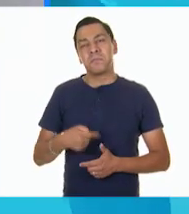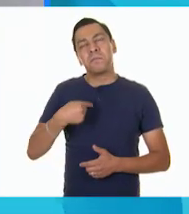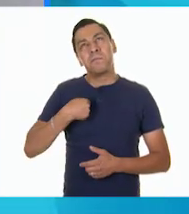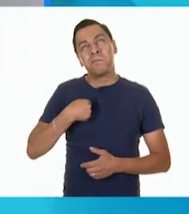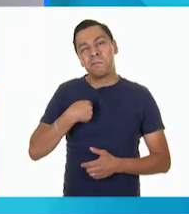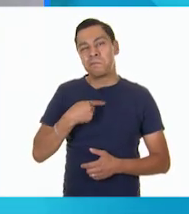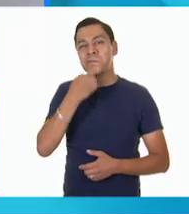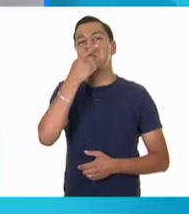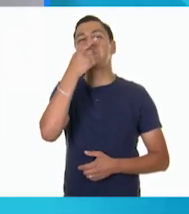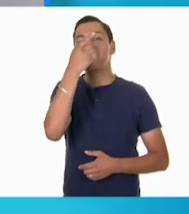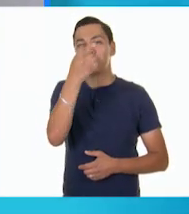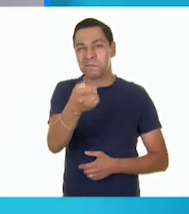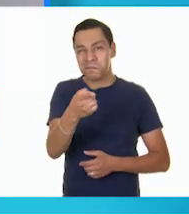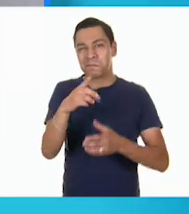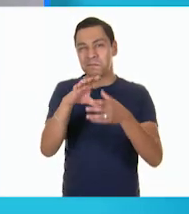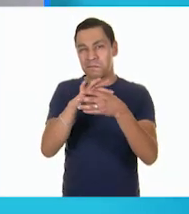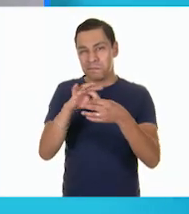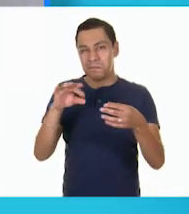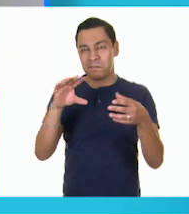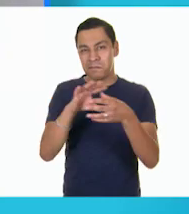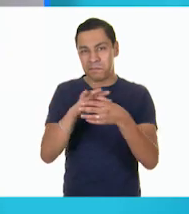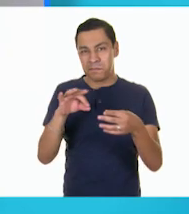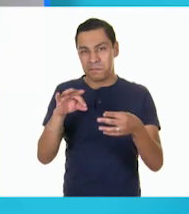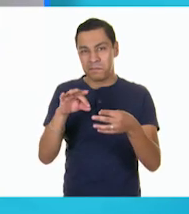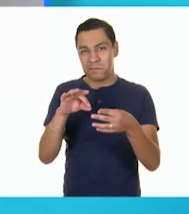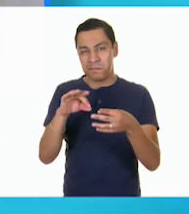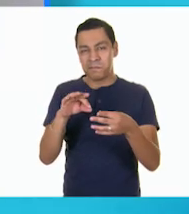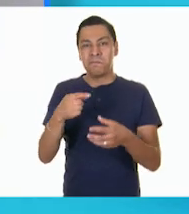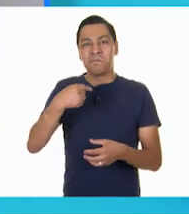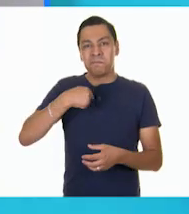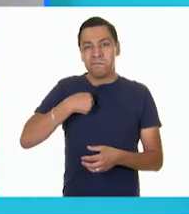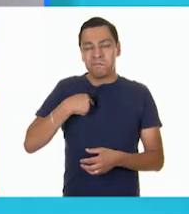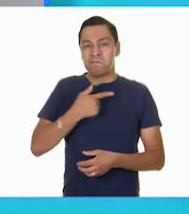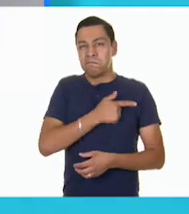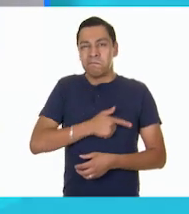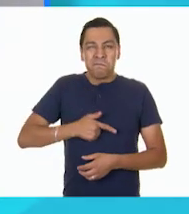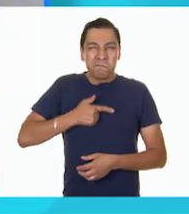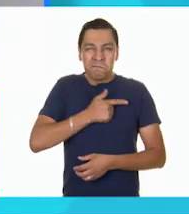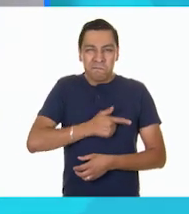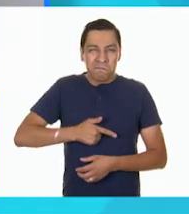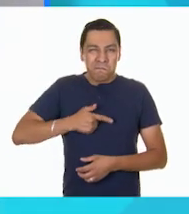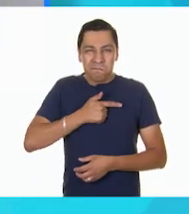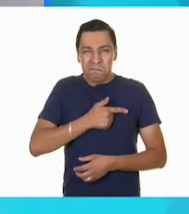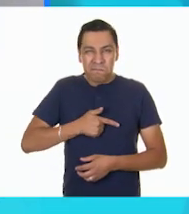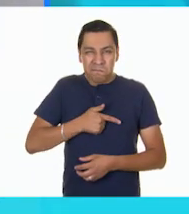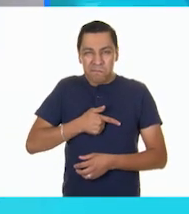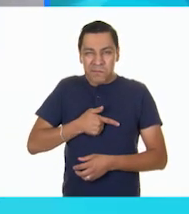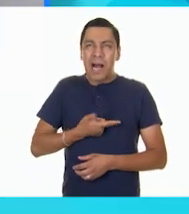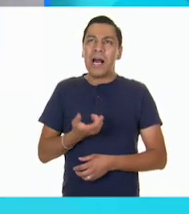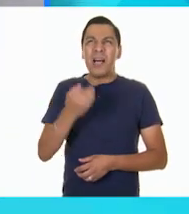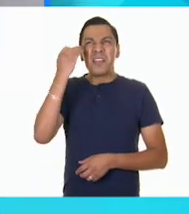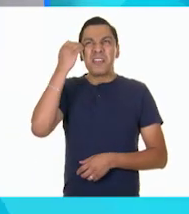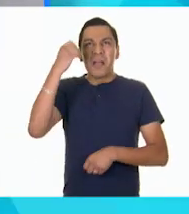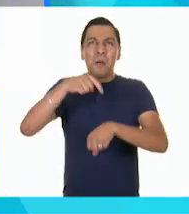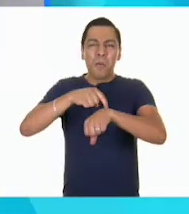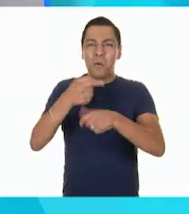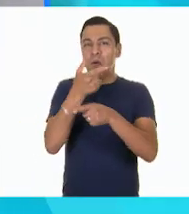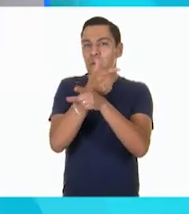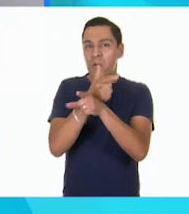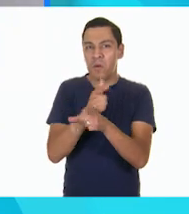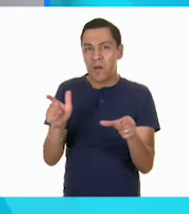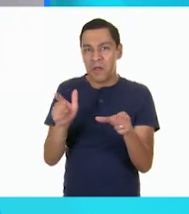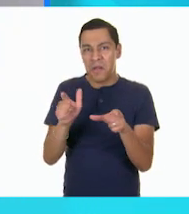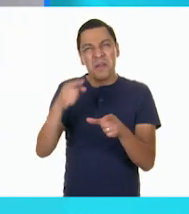comentarles que una actividad retreativa es aquello que hacemos en nuestro tiempo libre. Puede ser para